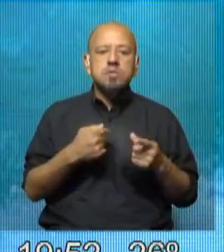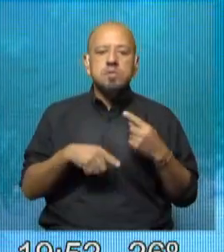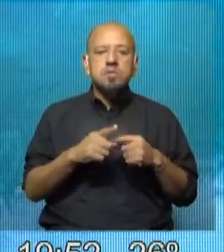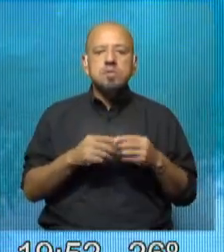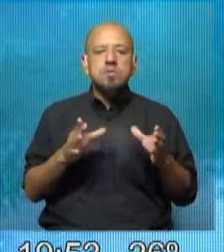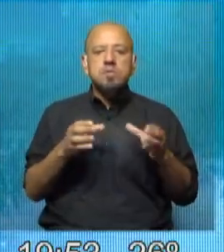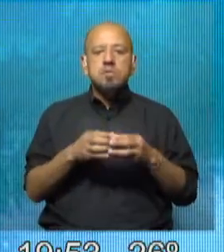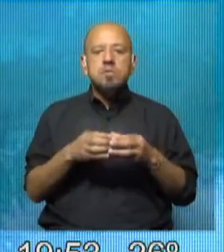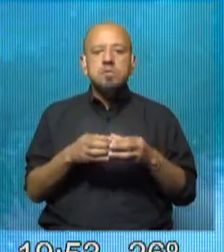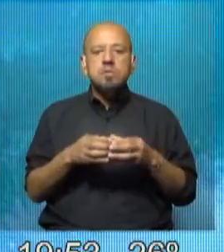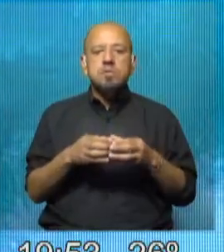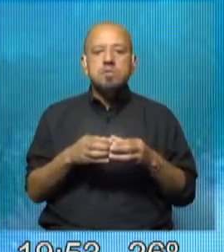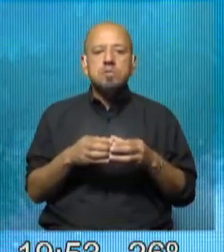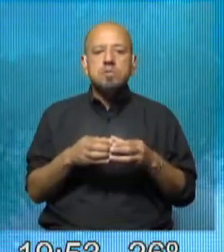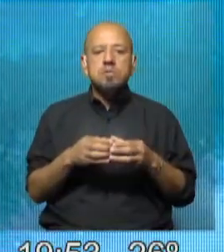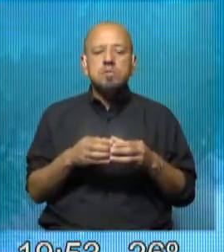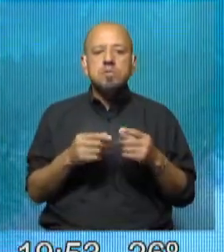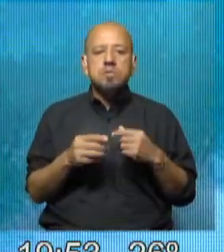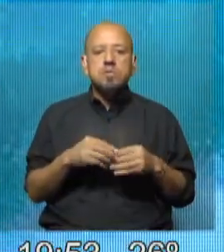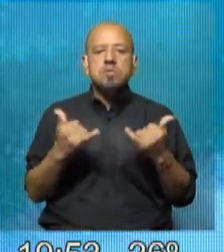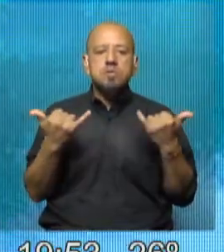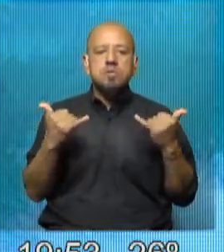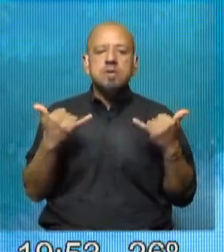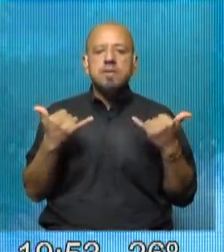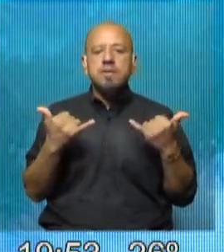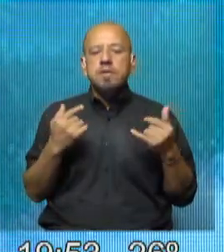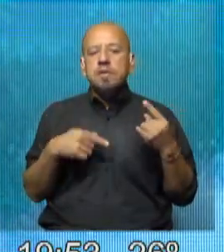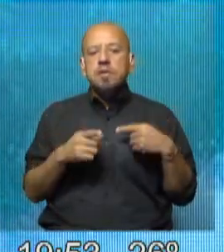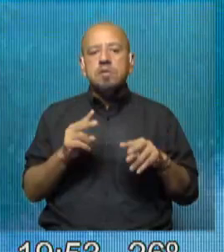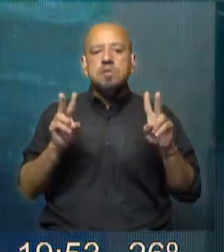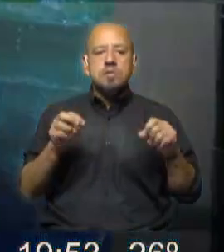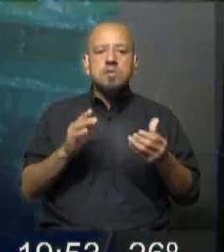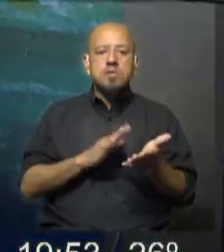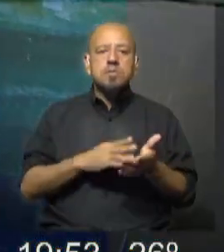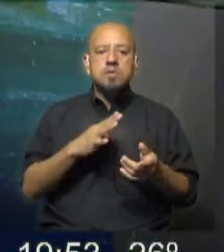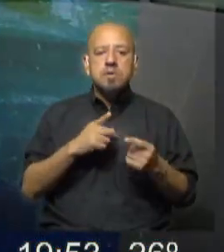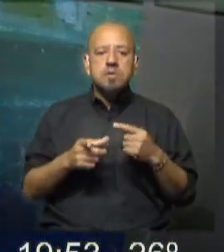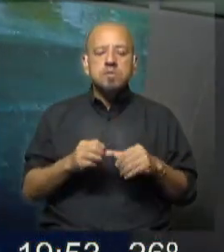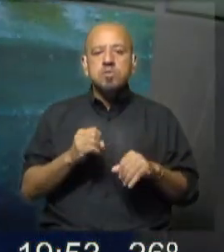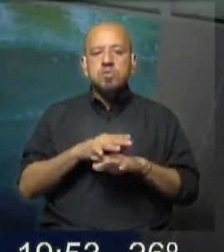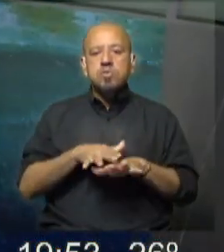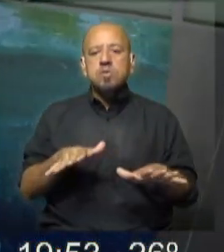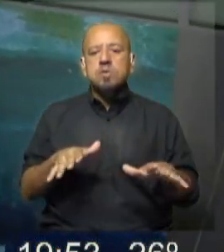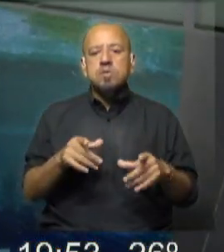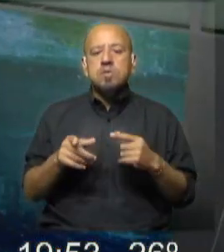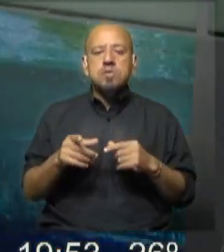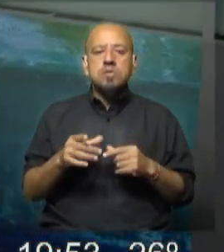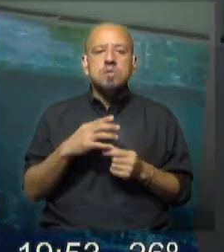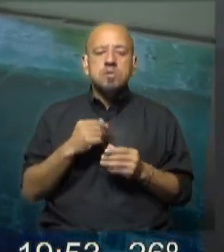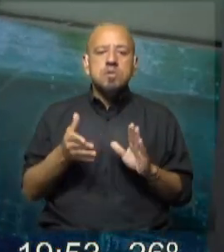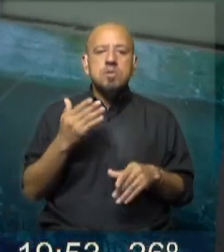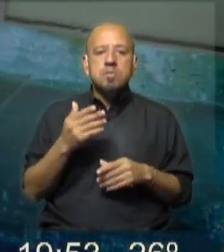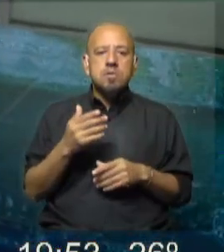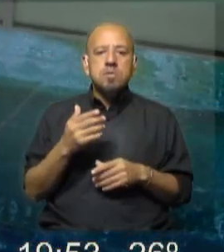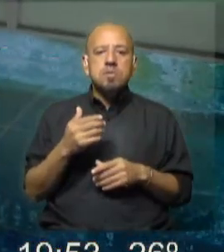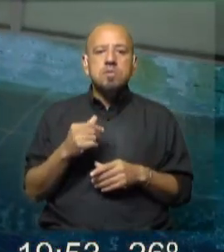las comunidades de surfistas han impulsado estos temas. Hay una red a nivel mundial, quizás es la más conocida